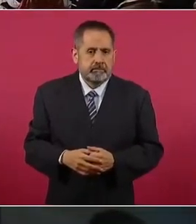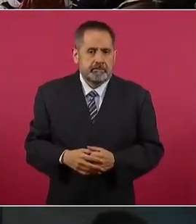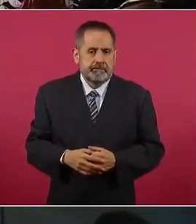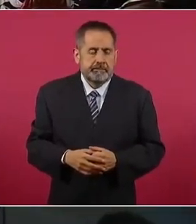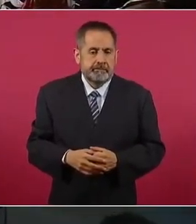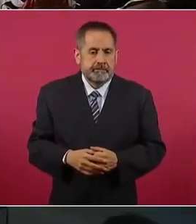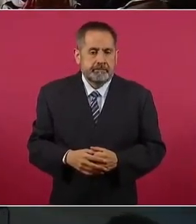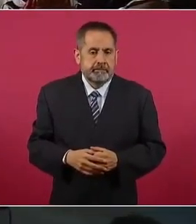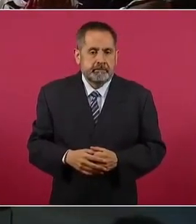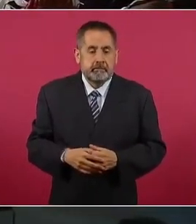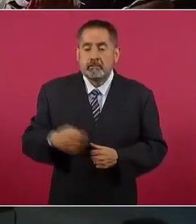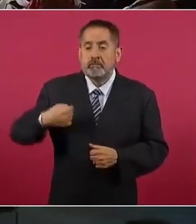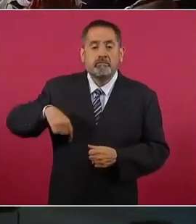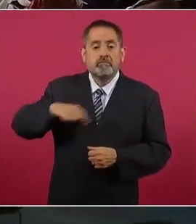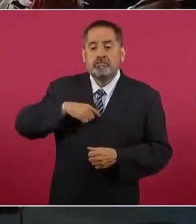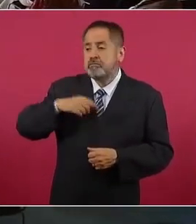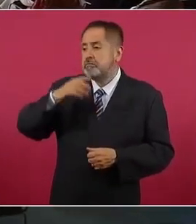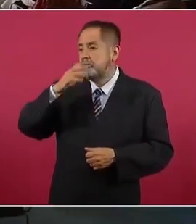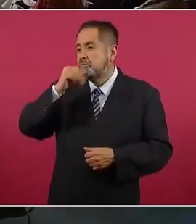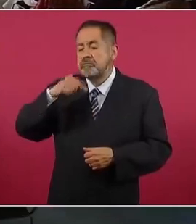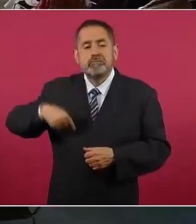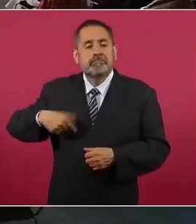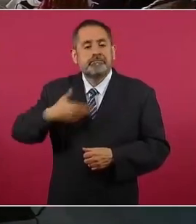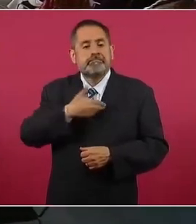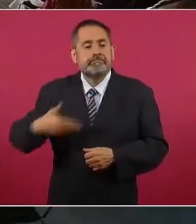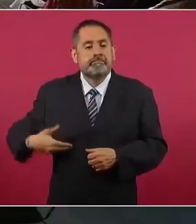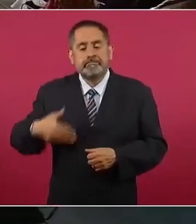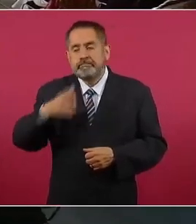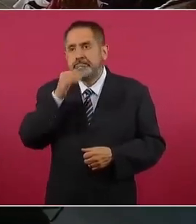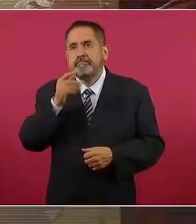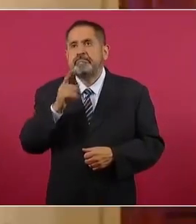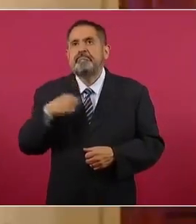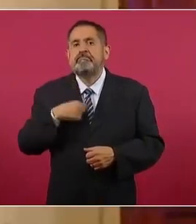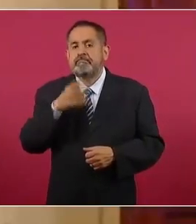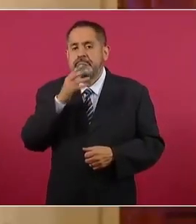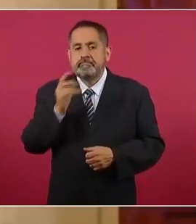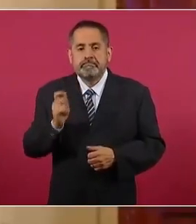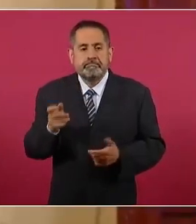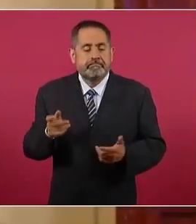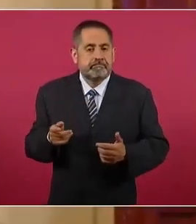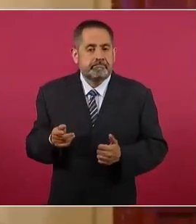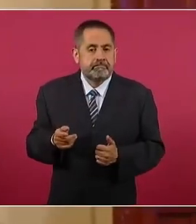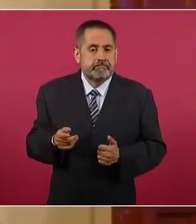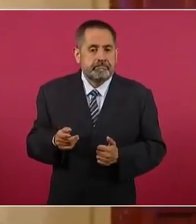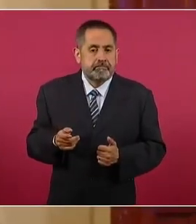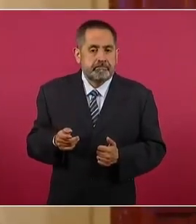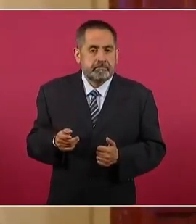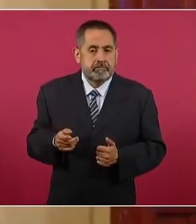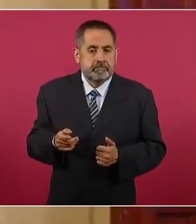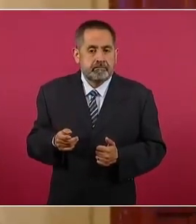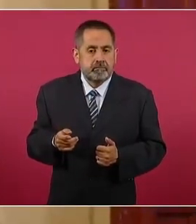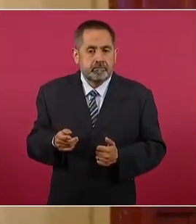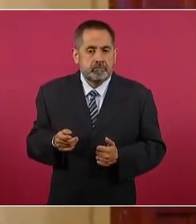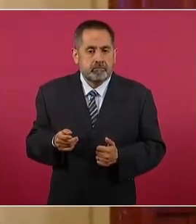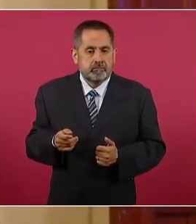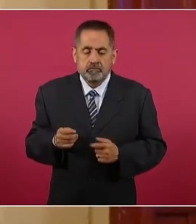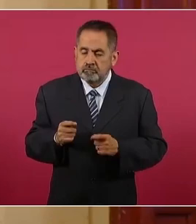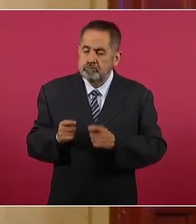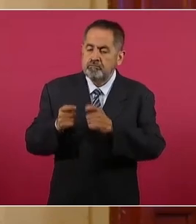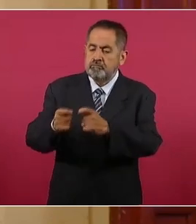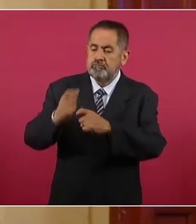no podemos nosotros tener una concesión